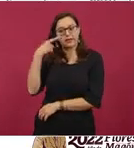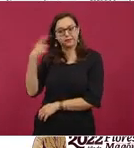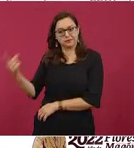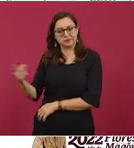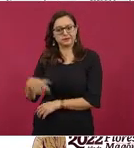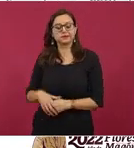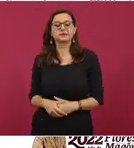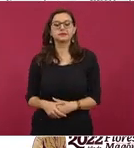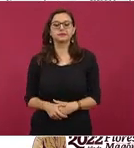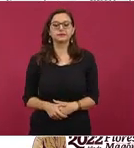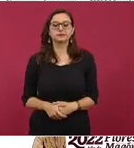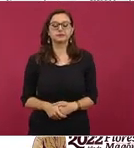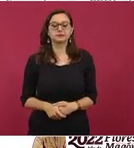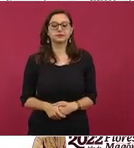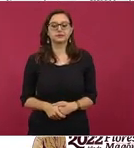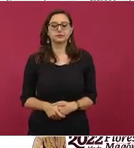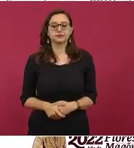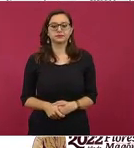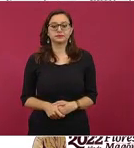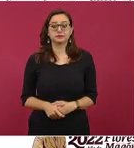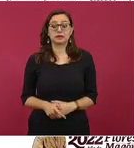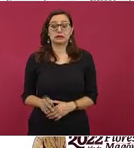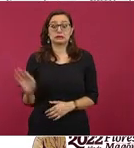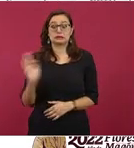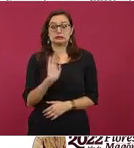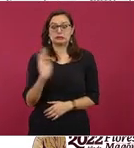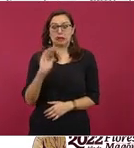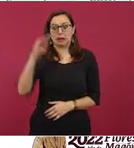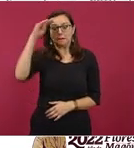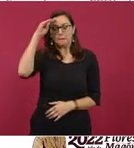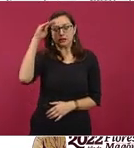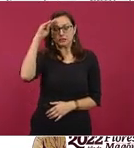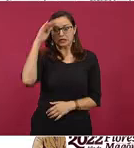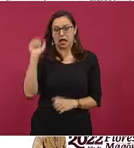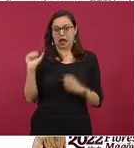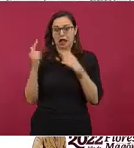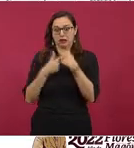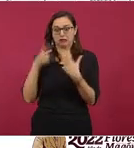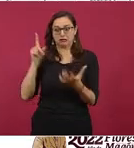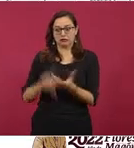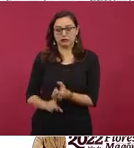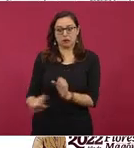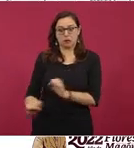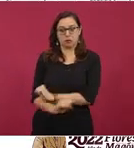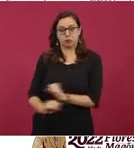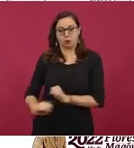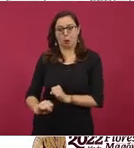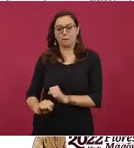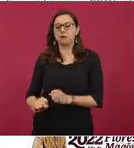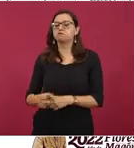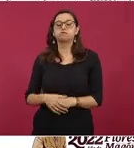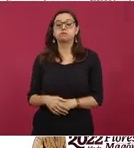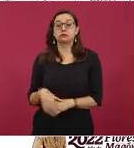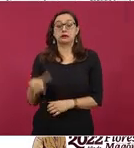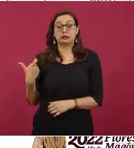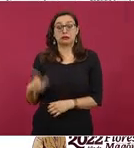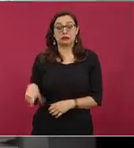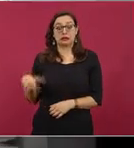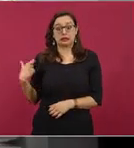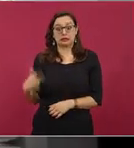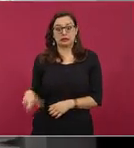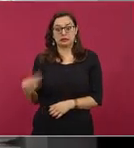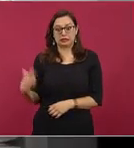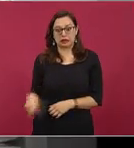pensó que a lo mejor era un explosivo, se le pasa la revisión de explosivos y no resultó que era explosivo, sino que era dinero esa cantidad,